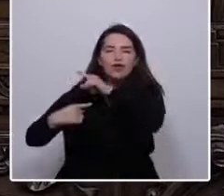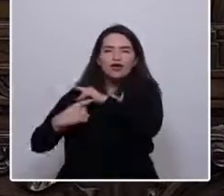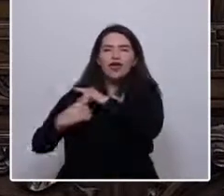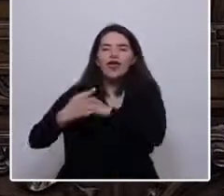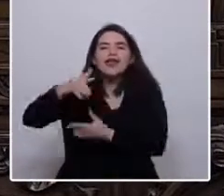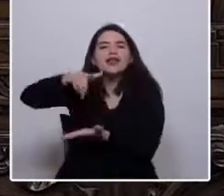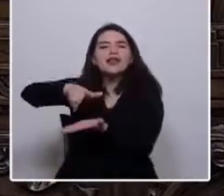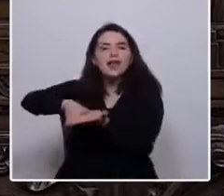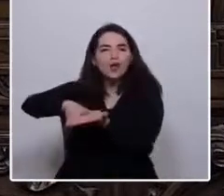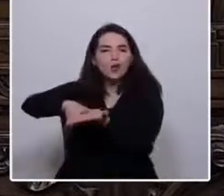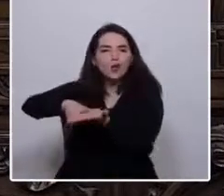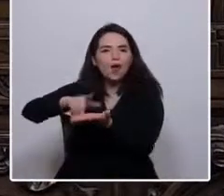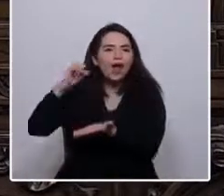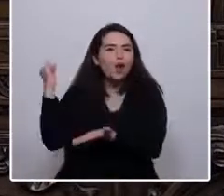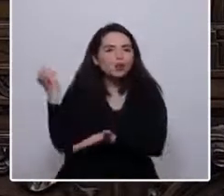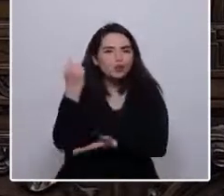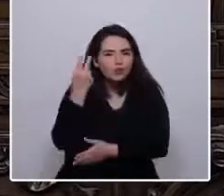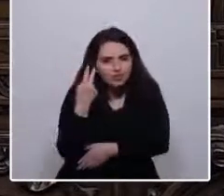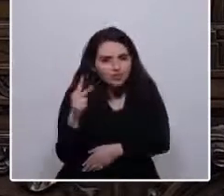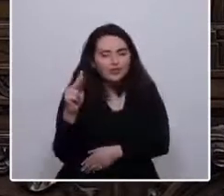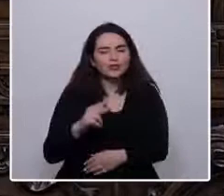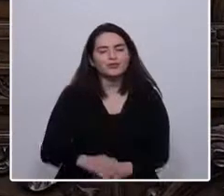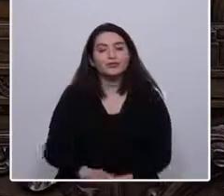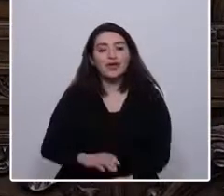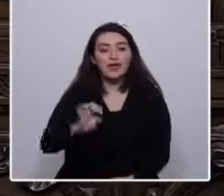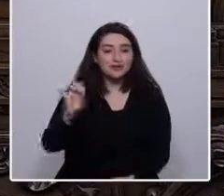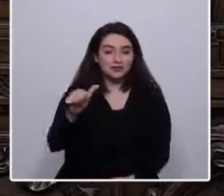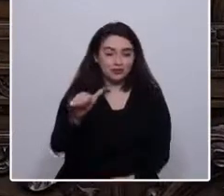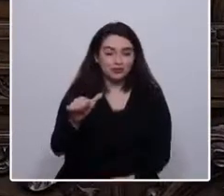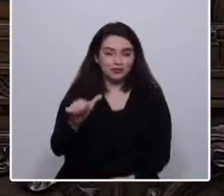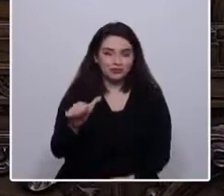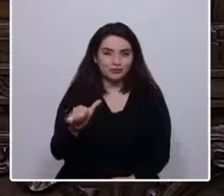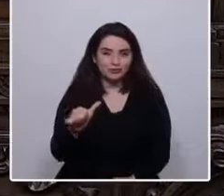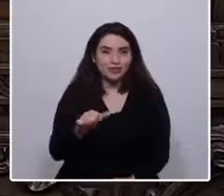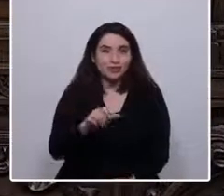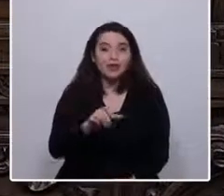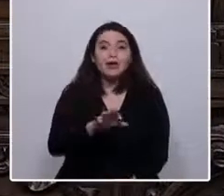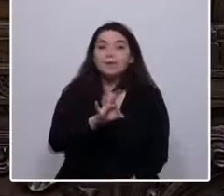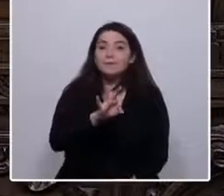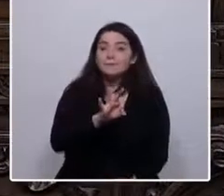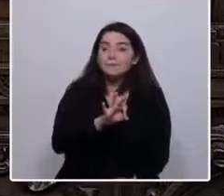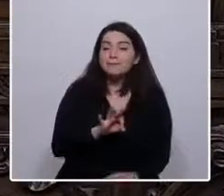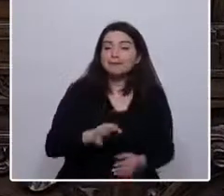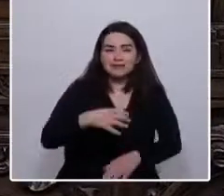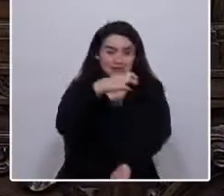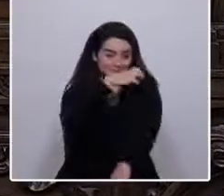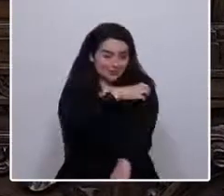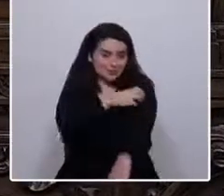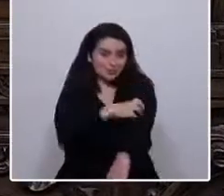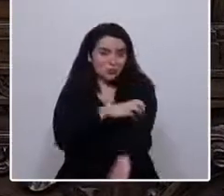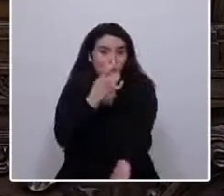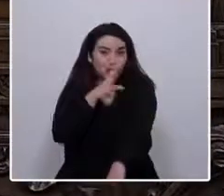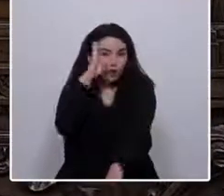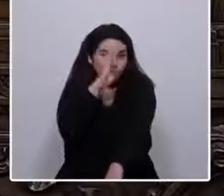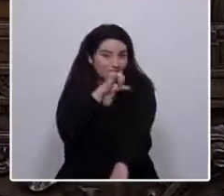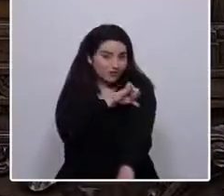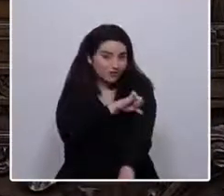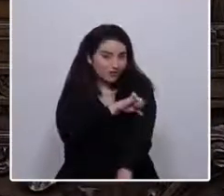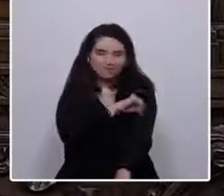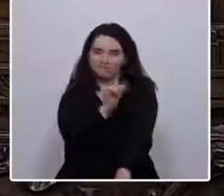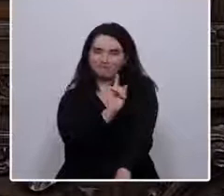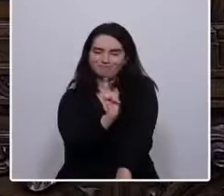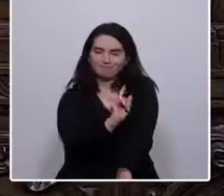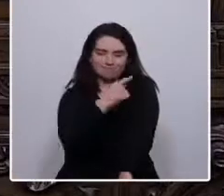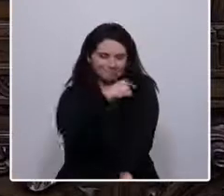y formas de autonomía. Sexto, las regiones merecen una real descentralización, que es la fuerza más poderosa